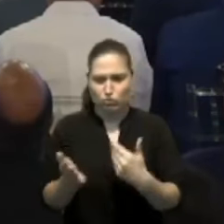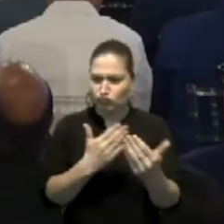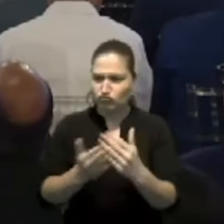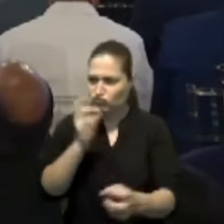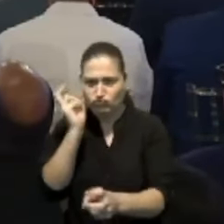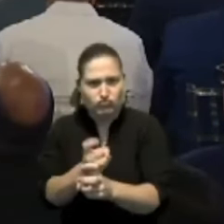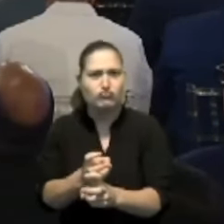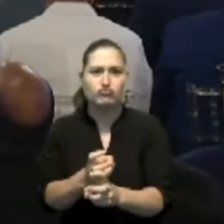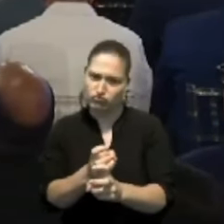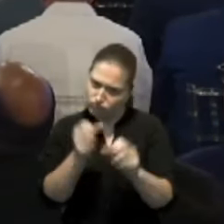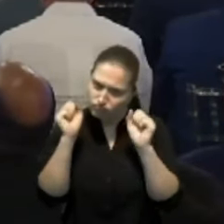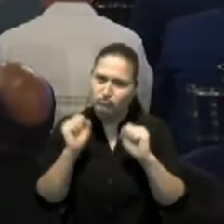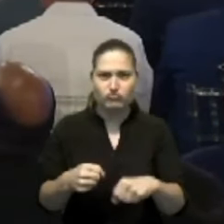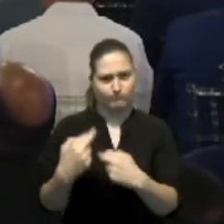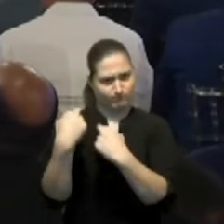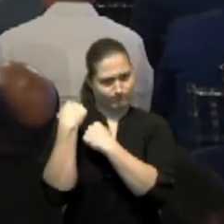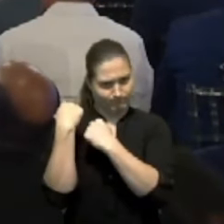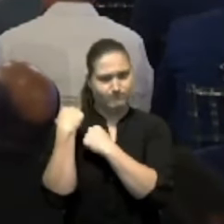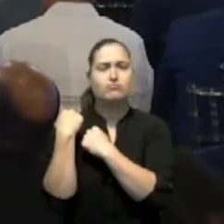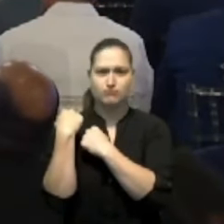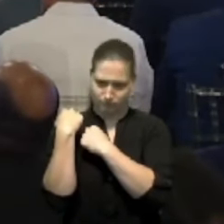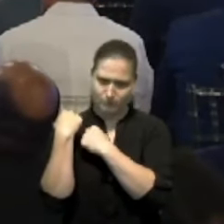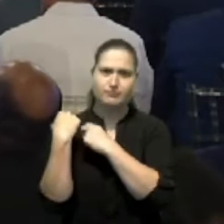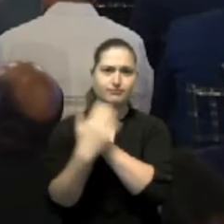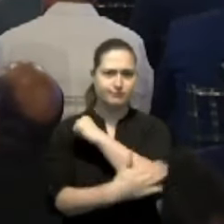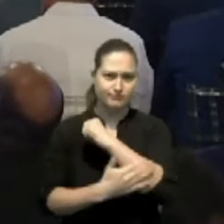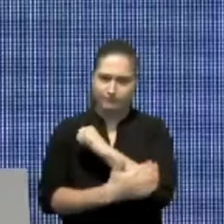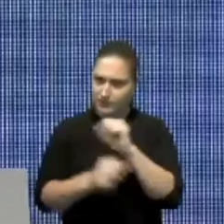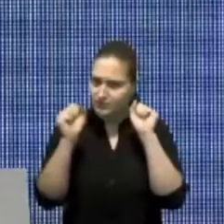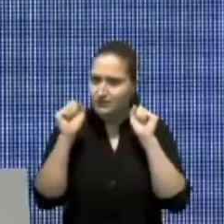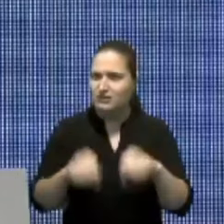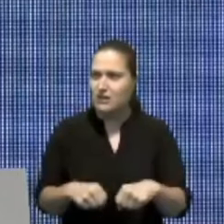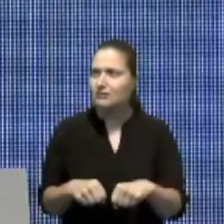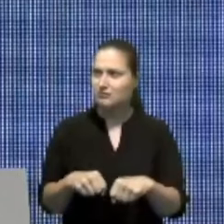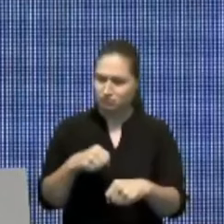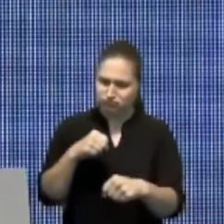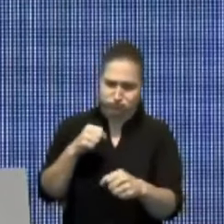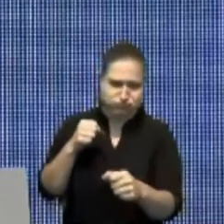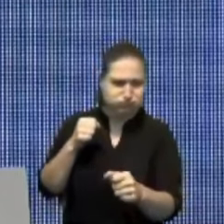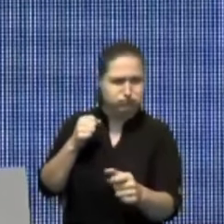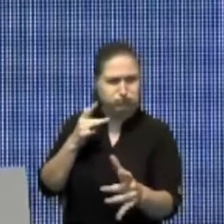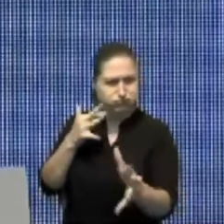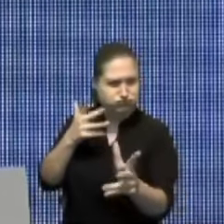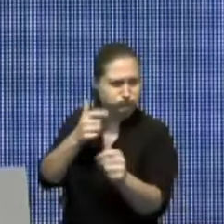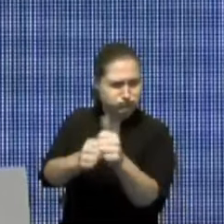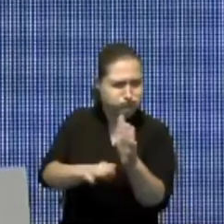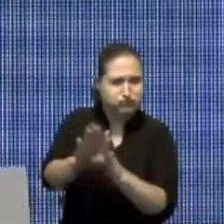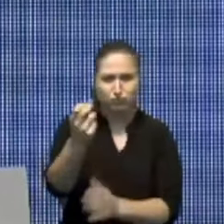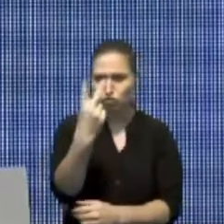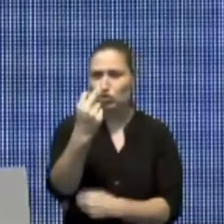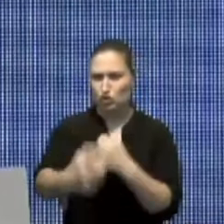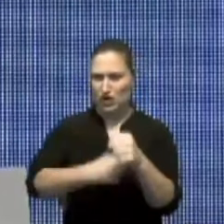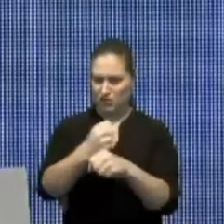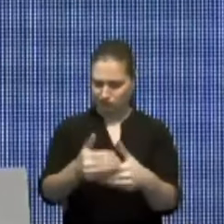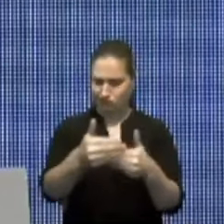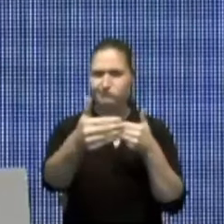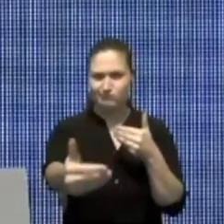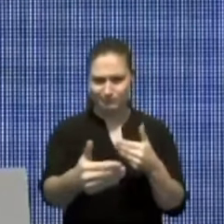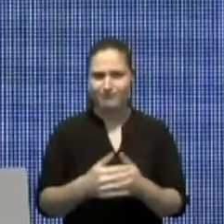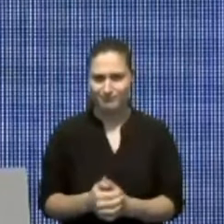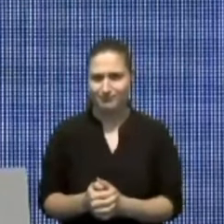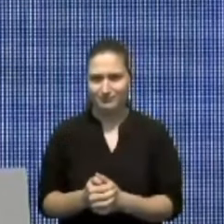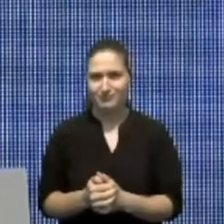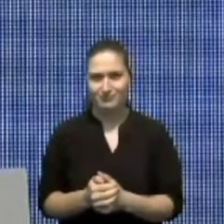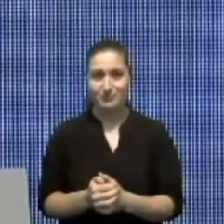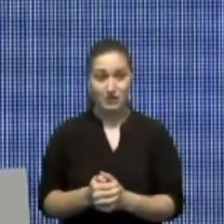uno de los países desarrollados de la región en tan solo 12 años. Las expectativas de los ciudadanos han